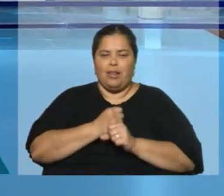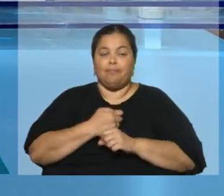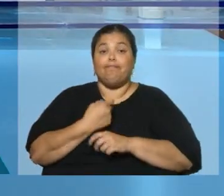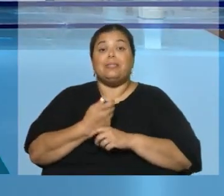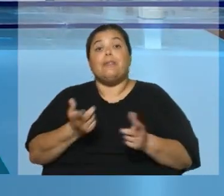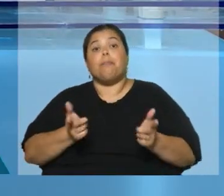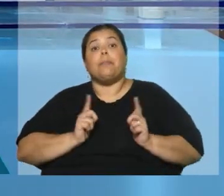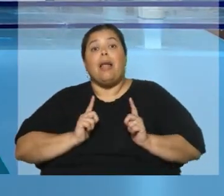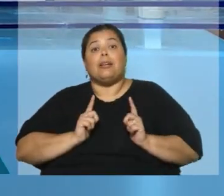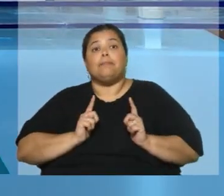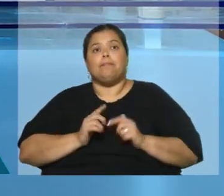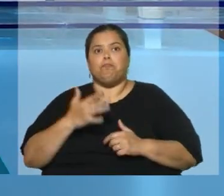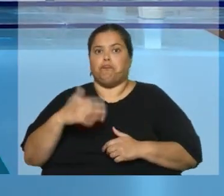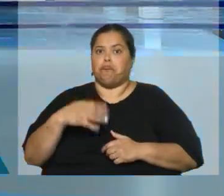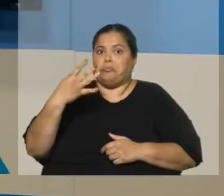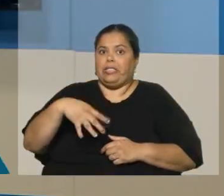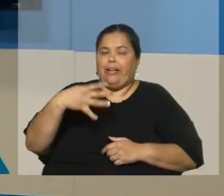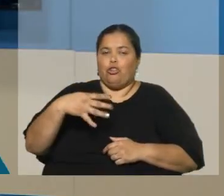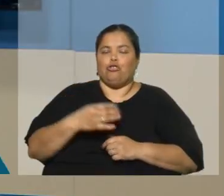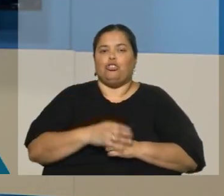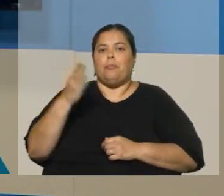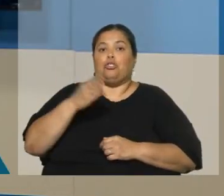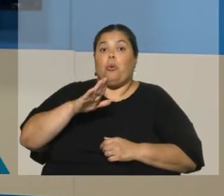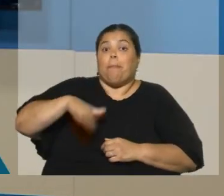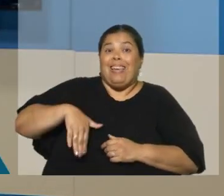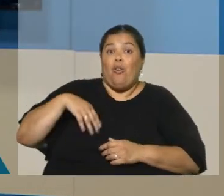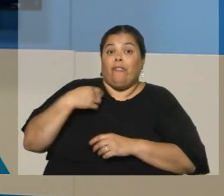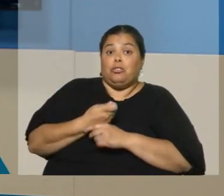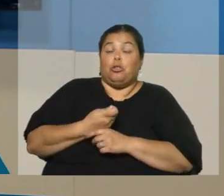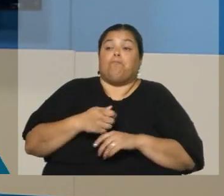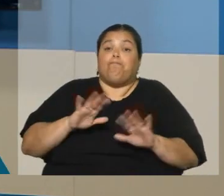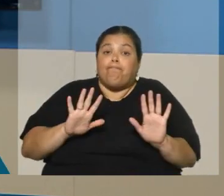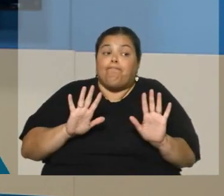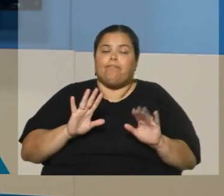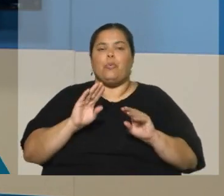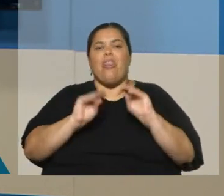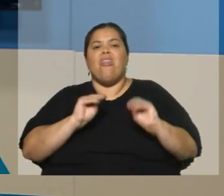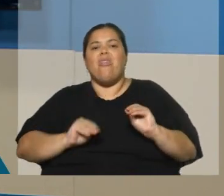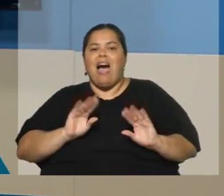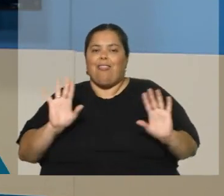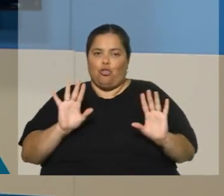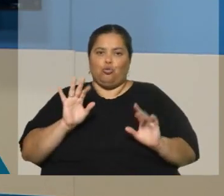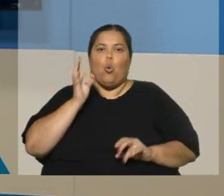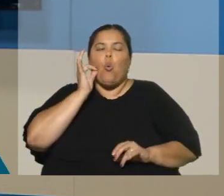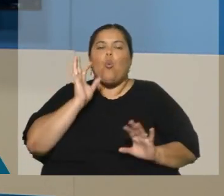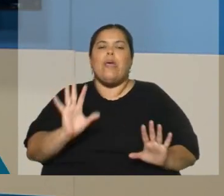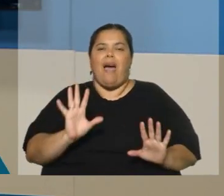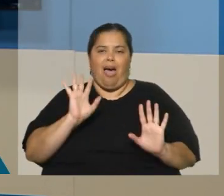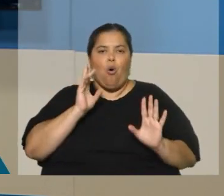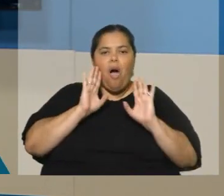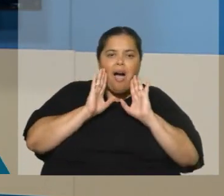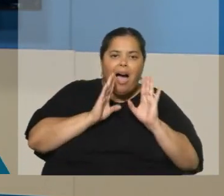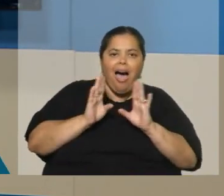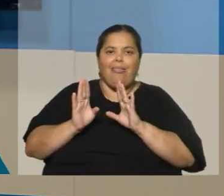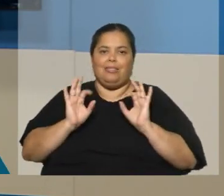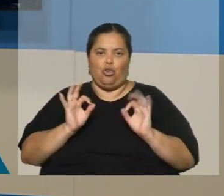esperar. Es muy significativa esa cifra. Son datos como para tomarlos con mucho cuidado y estar atentos. Y estar atentos. A ver, en